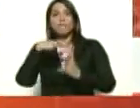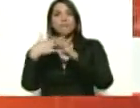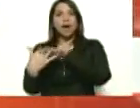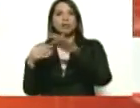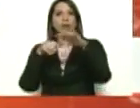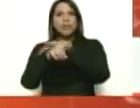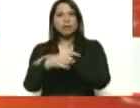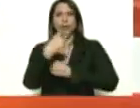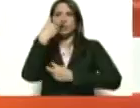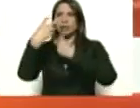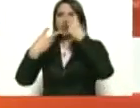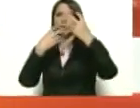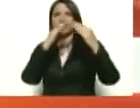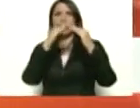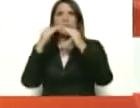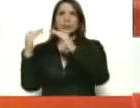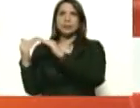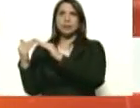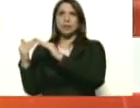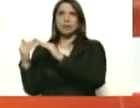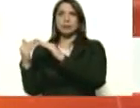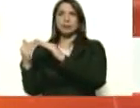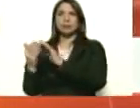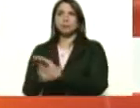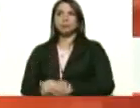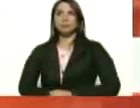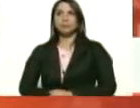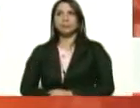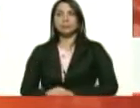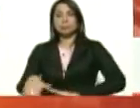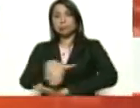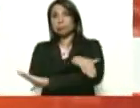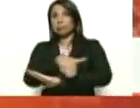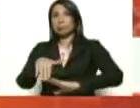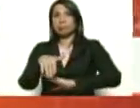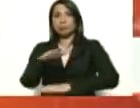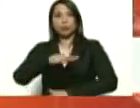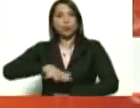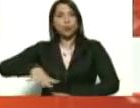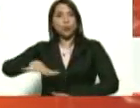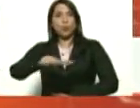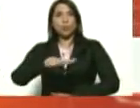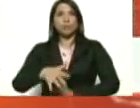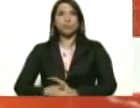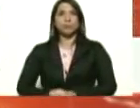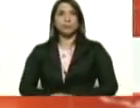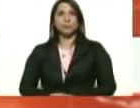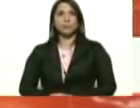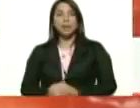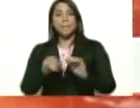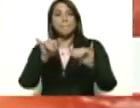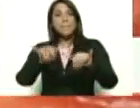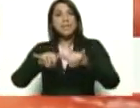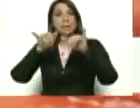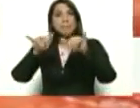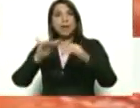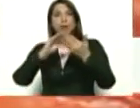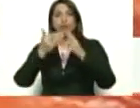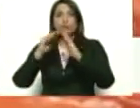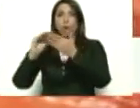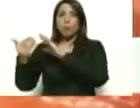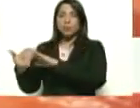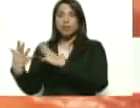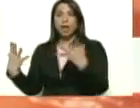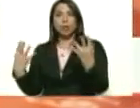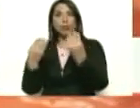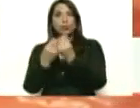recorriendo casa por casa, barrio por barrio, calle por calle y la misma comunidad buscó a nuestros